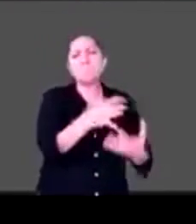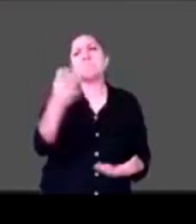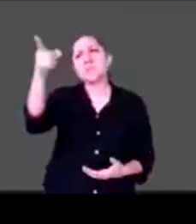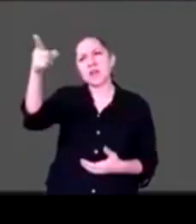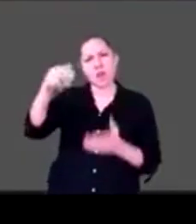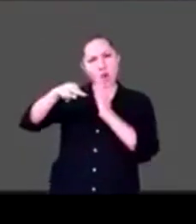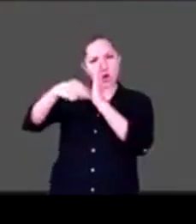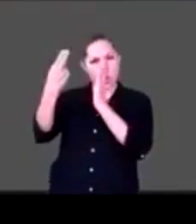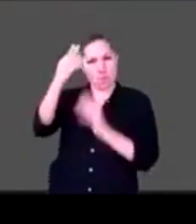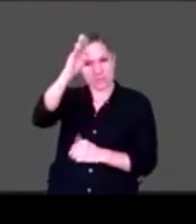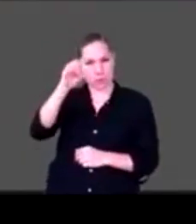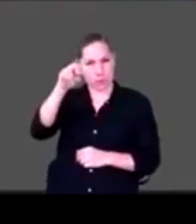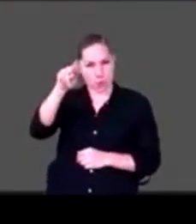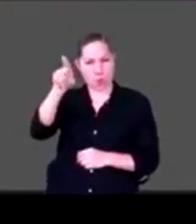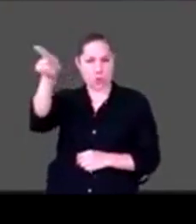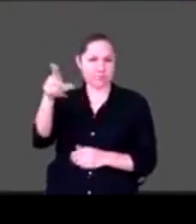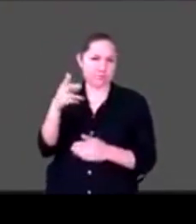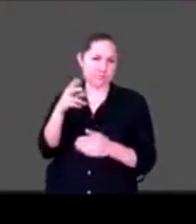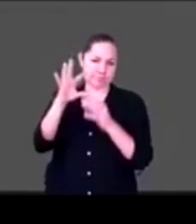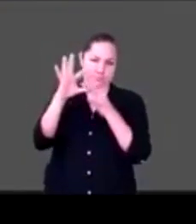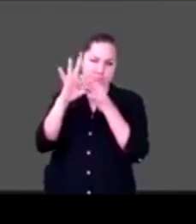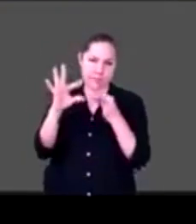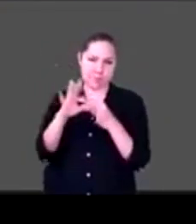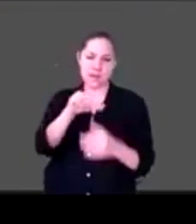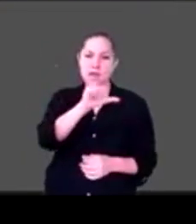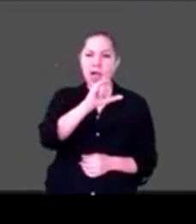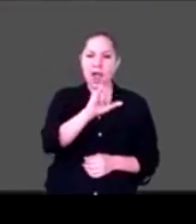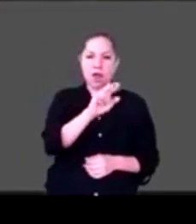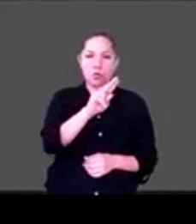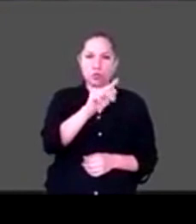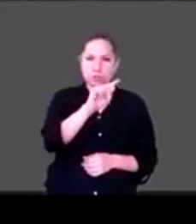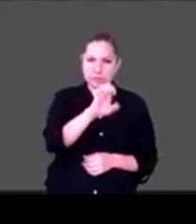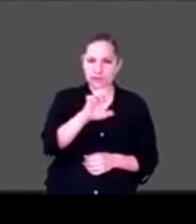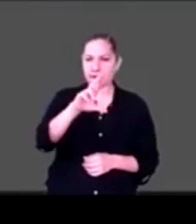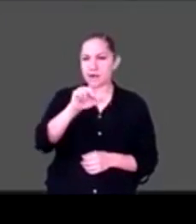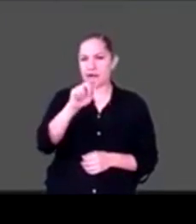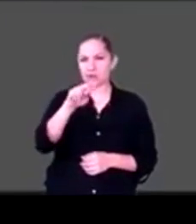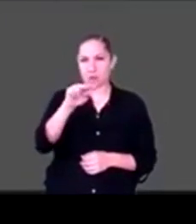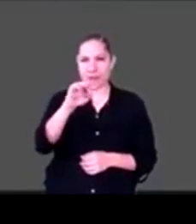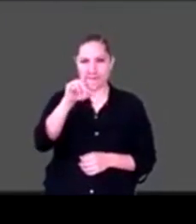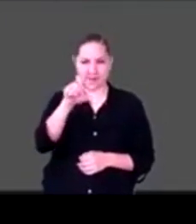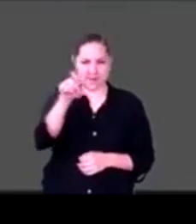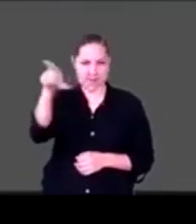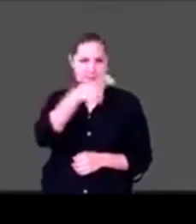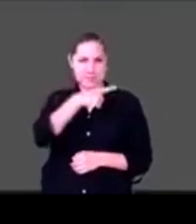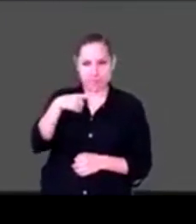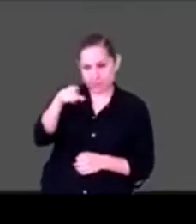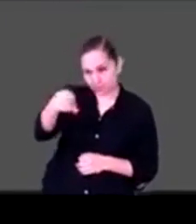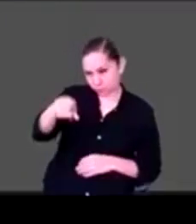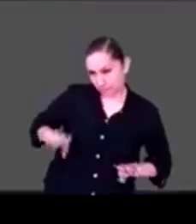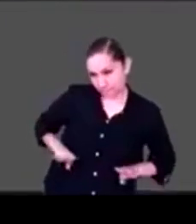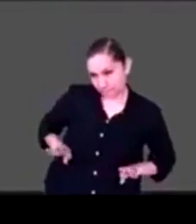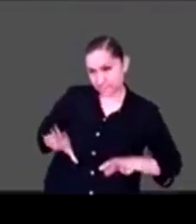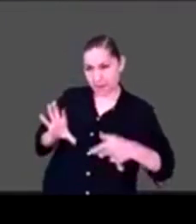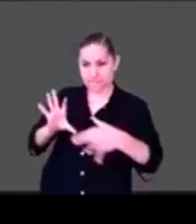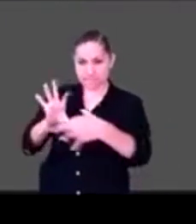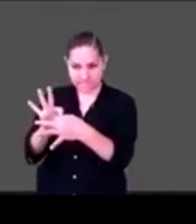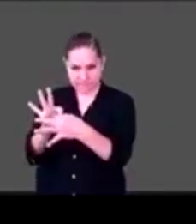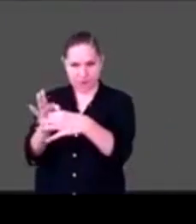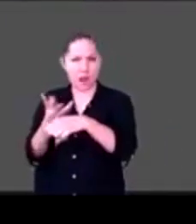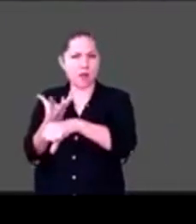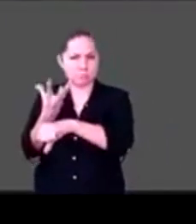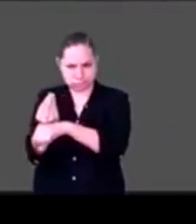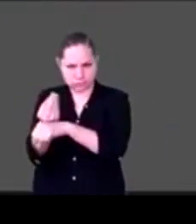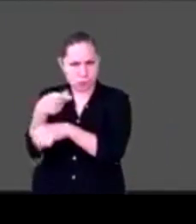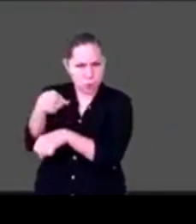En todos los sentidos, para muchas cosas, pero para la educación hay que ver de qué manera sí puede ese niño o niña o adolescente